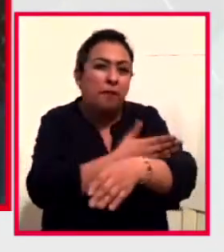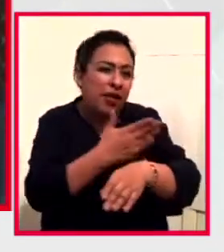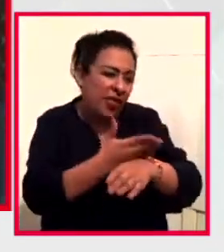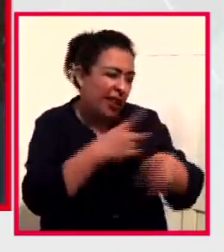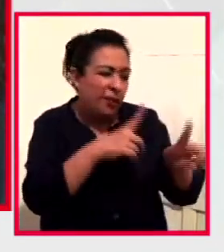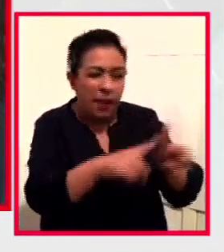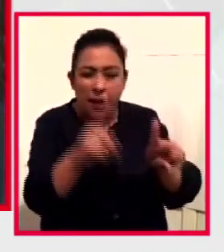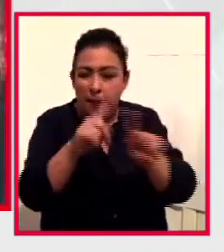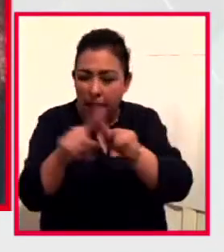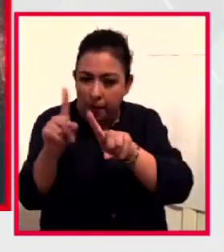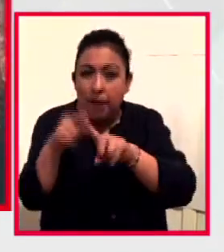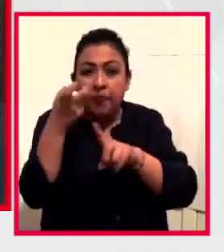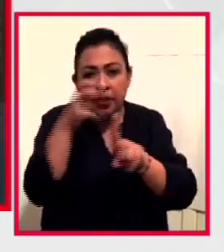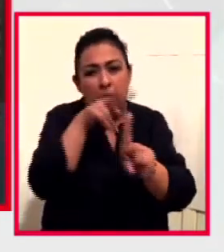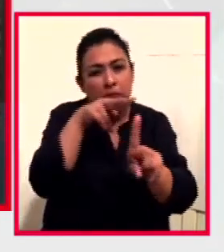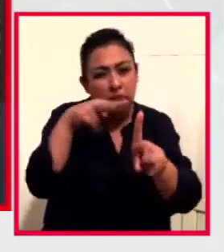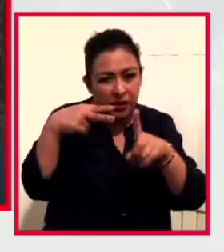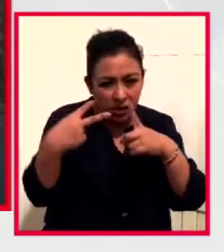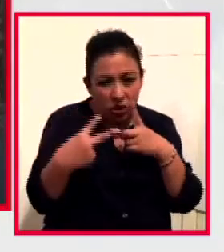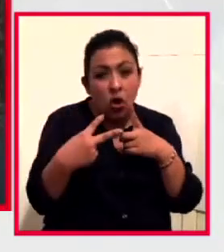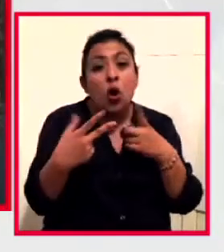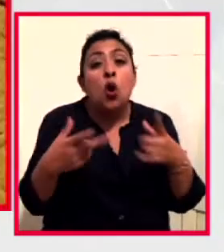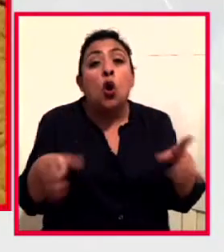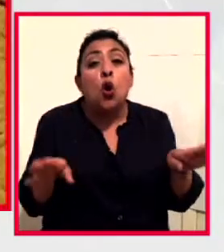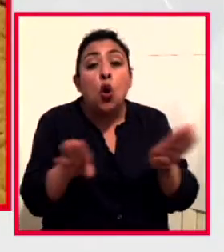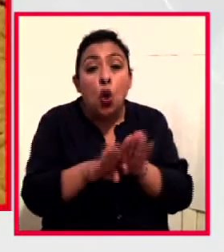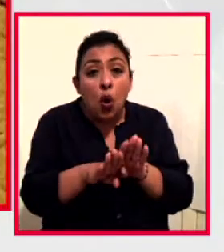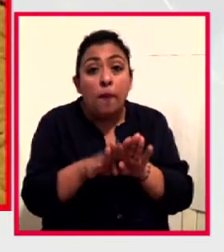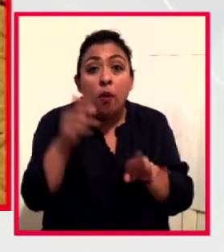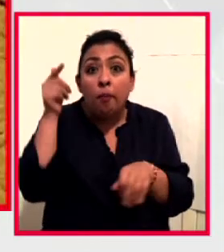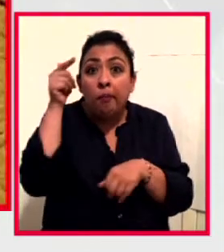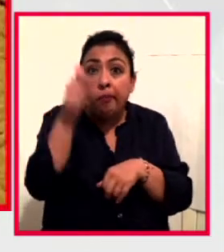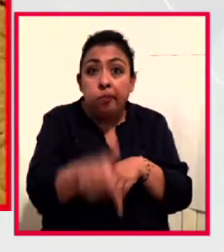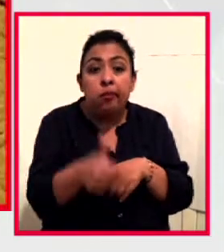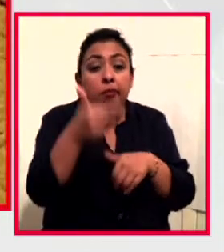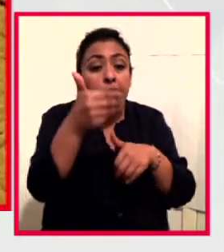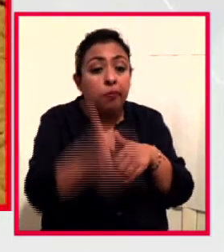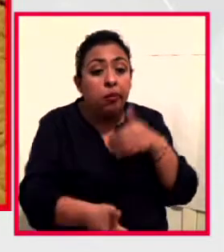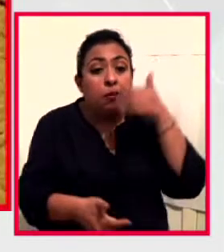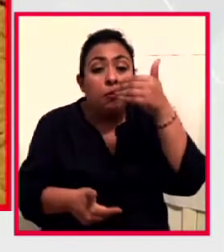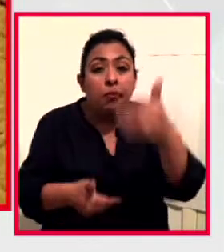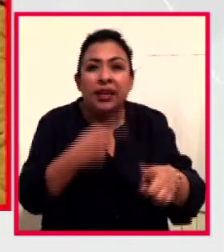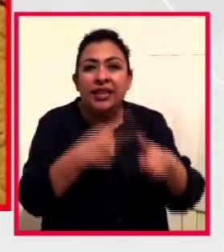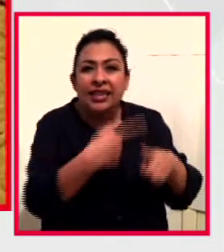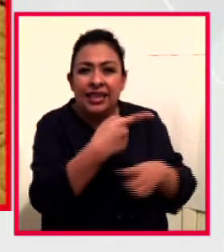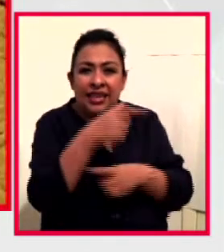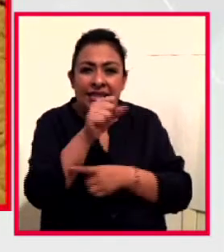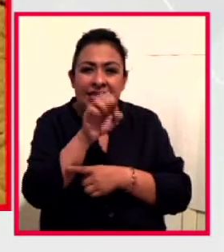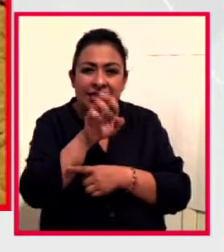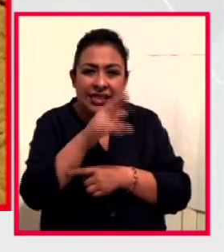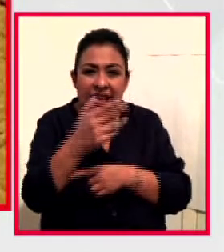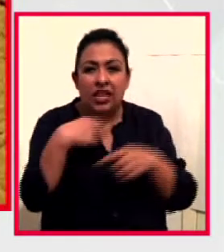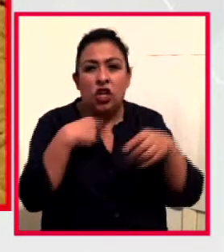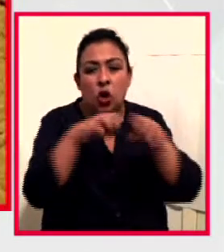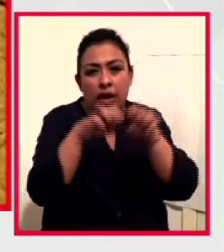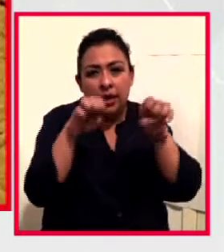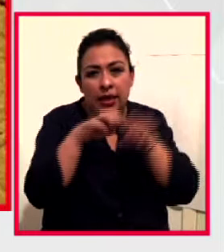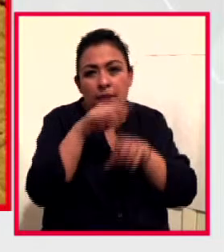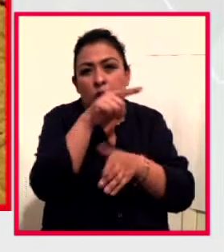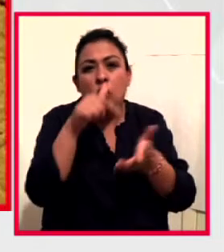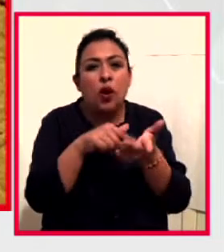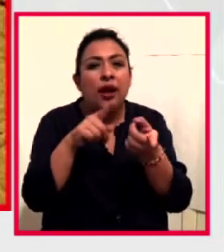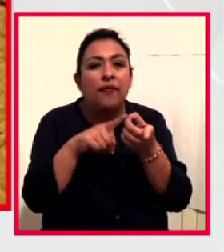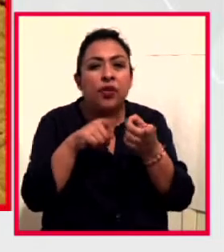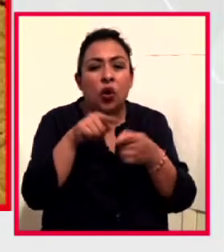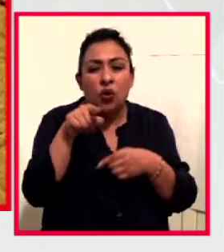van dando esta perspectiva de cómo fue el hallazgo paso a paso que hizo Sergio y su equipo de trabajo en la zona de